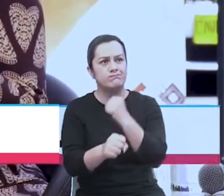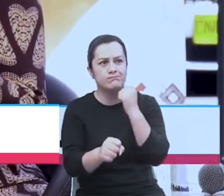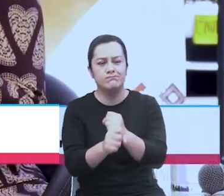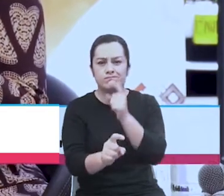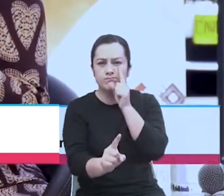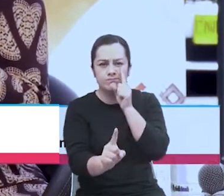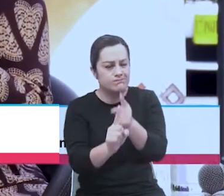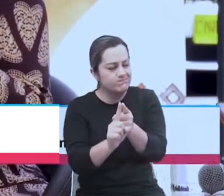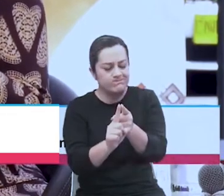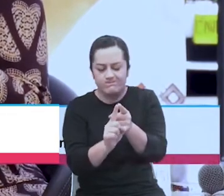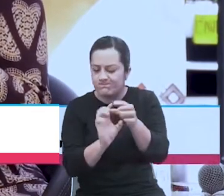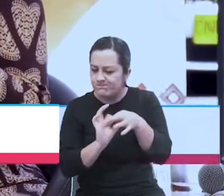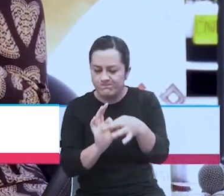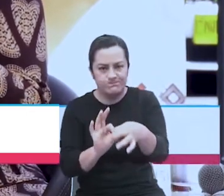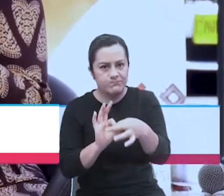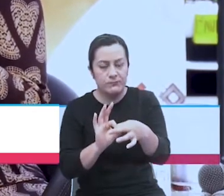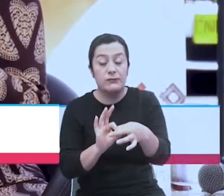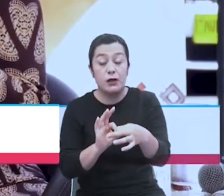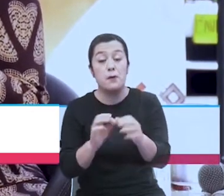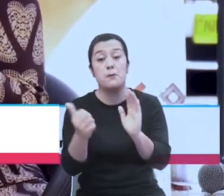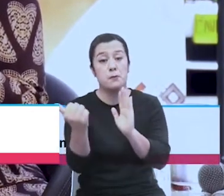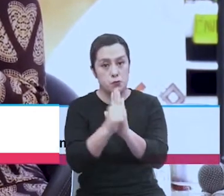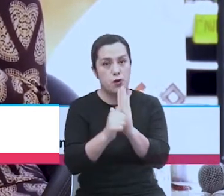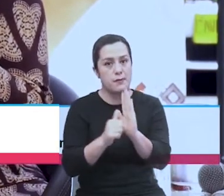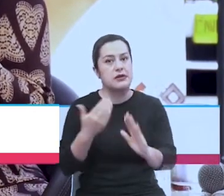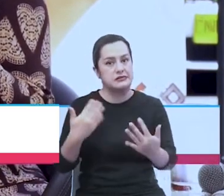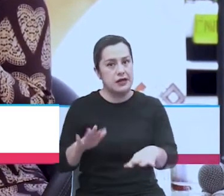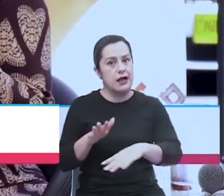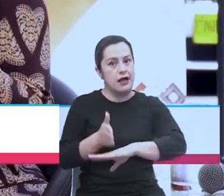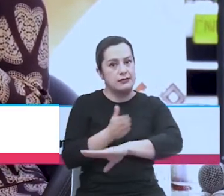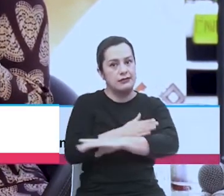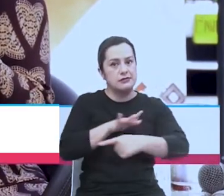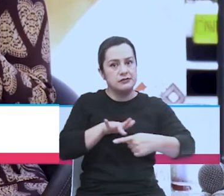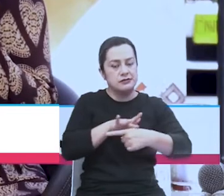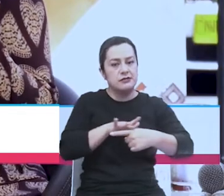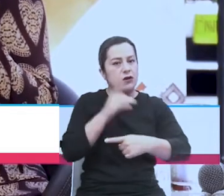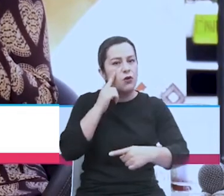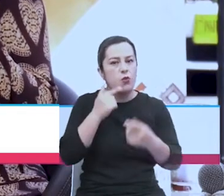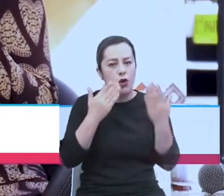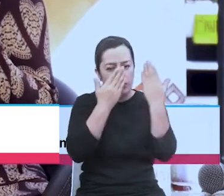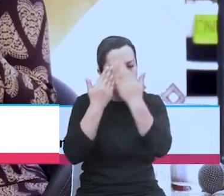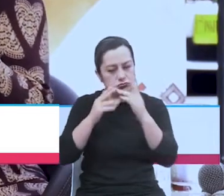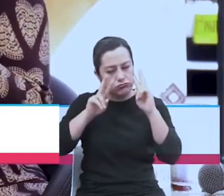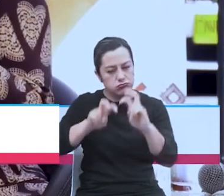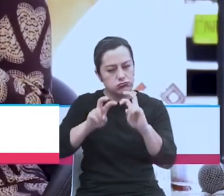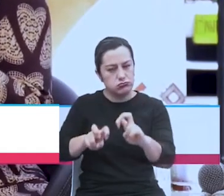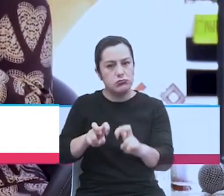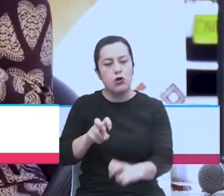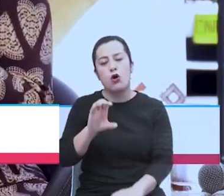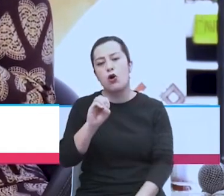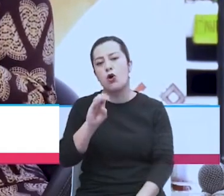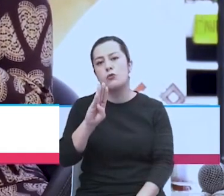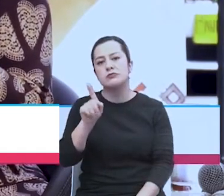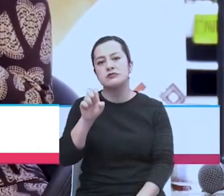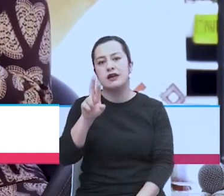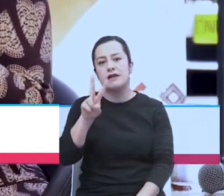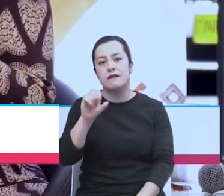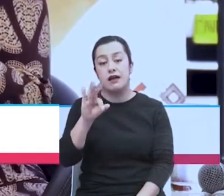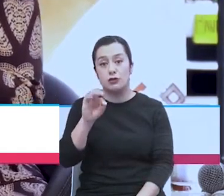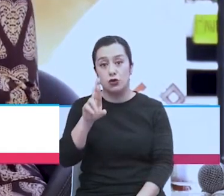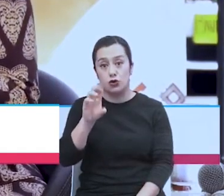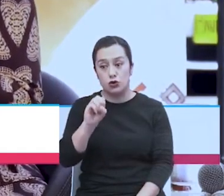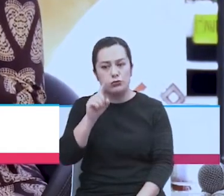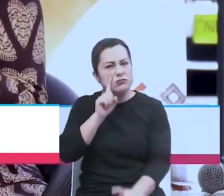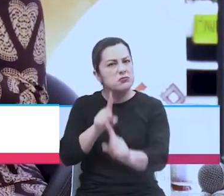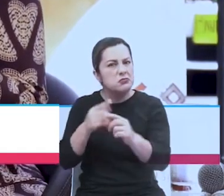importante con un gran programa que venimos desarrollando como el Observatorio para la Calidad Educativa en Medellín. Un observatorio